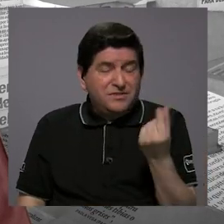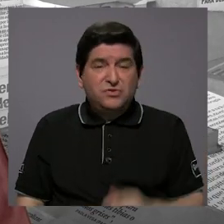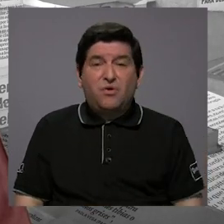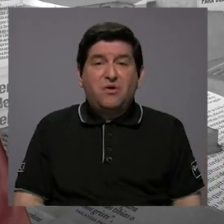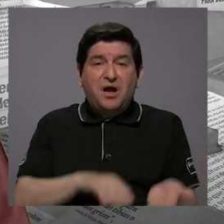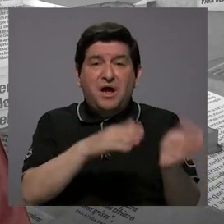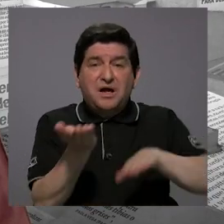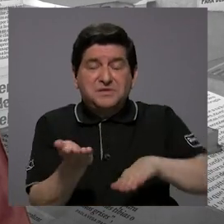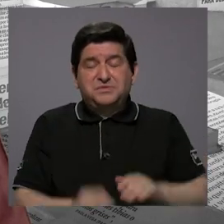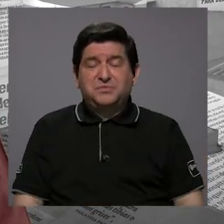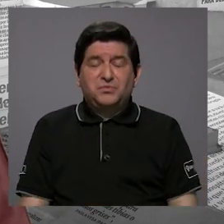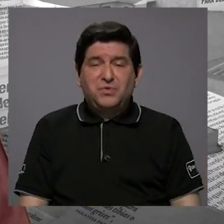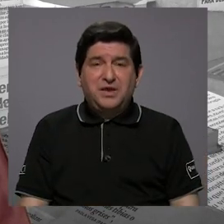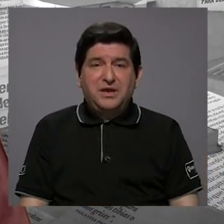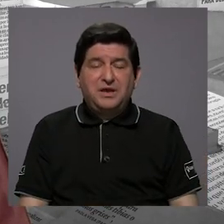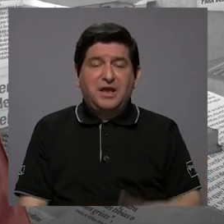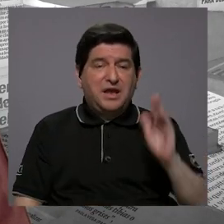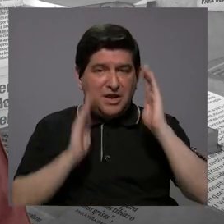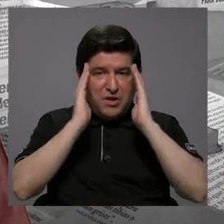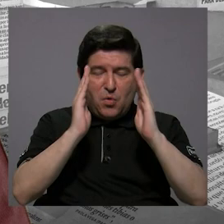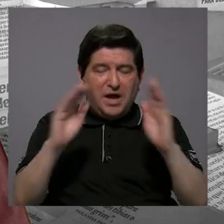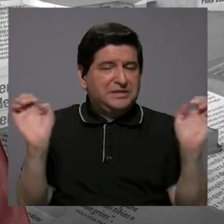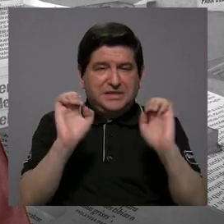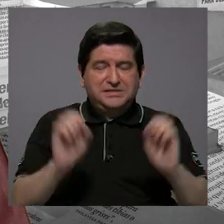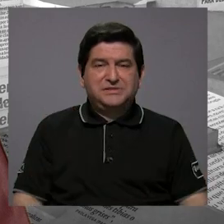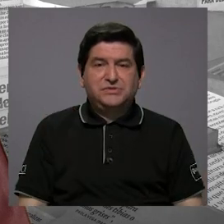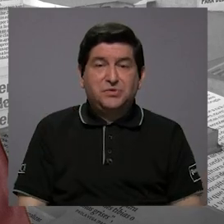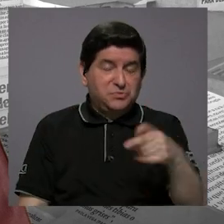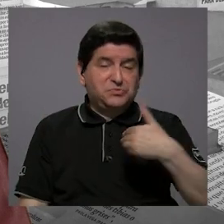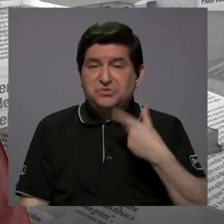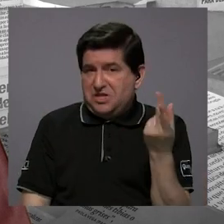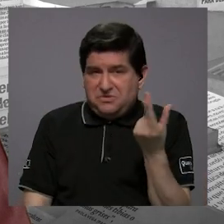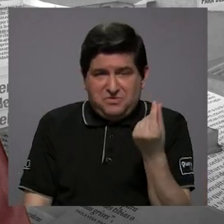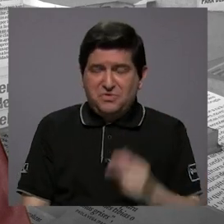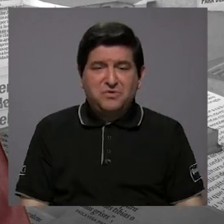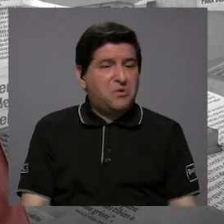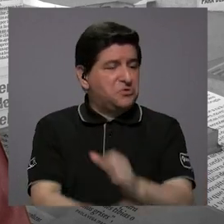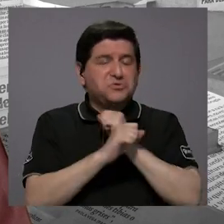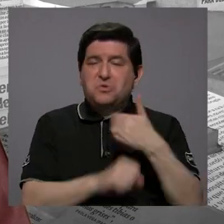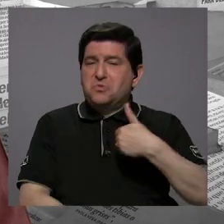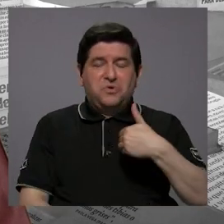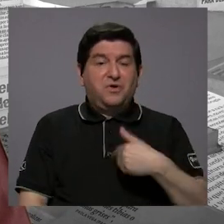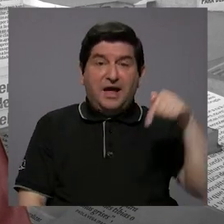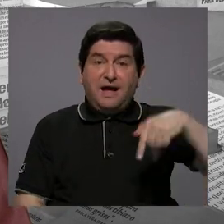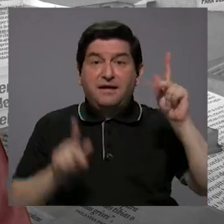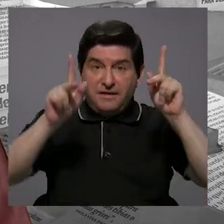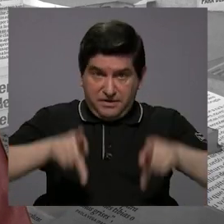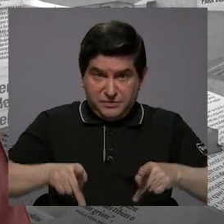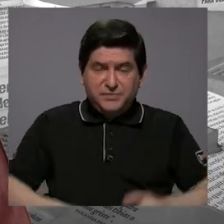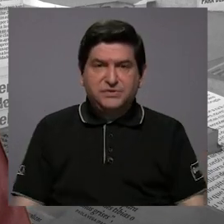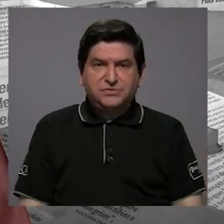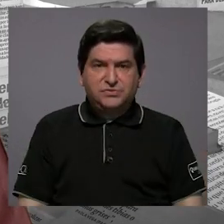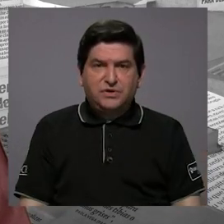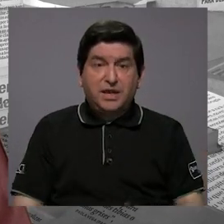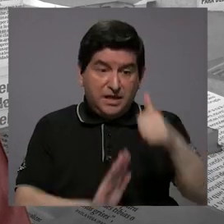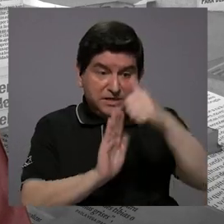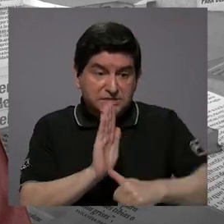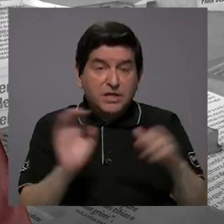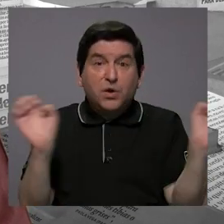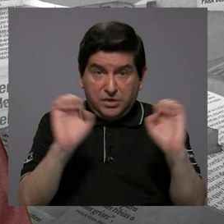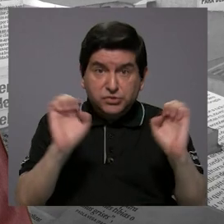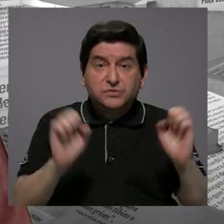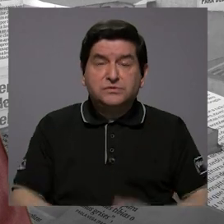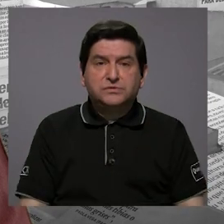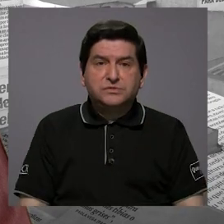pues se morirá fuera del servicio de emergencias porque nadie lo va a atender si usted no tiene los recursos o no tiene el seguro. Aquí la gente le resuelven operaciones de